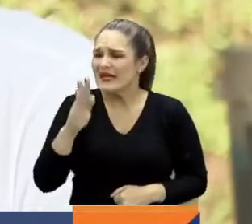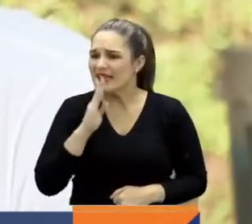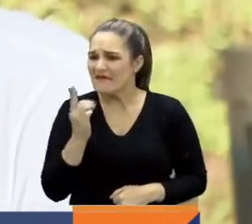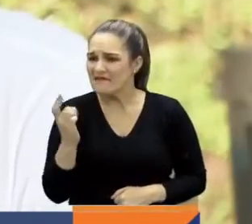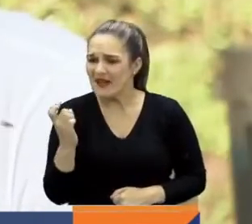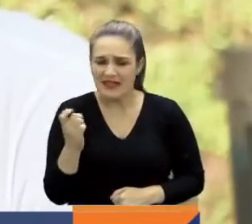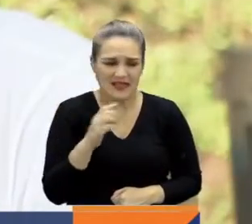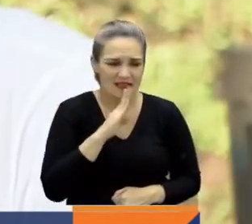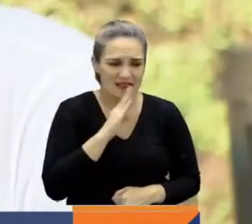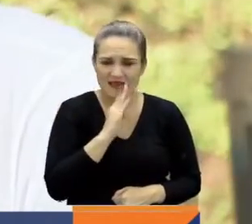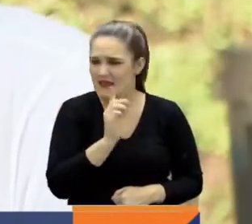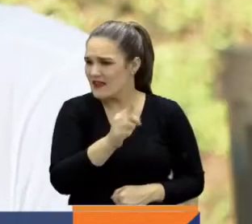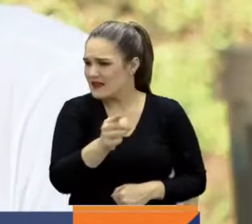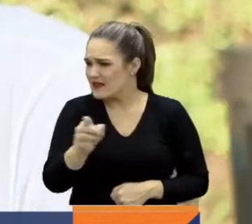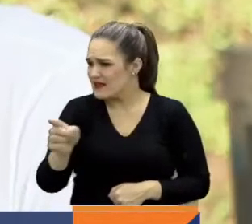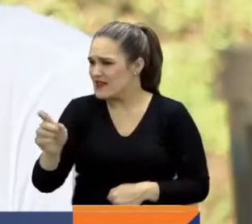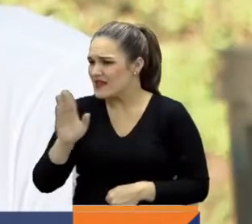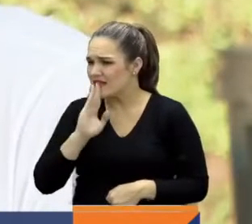falta,